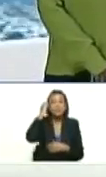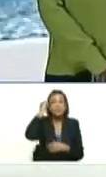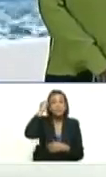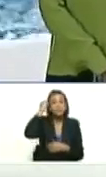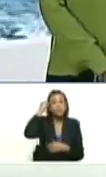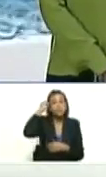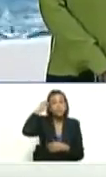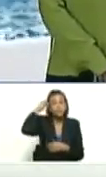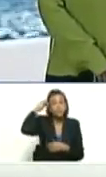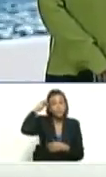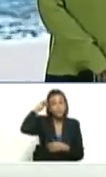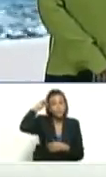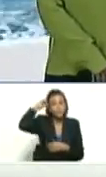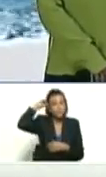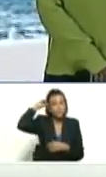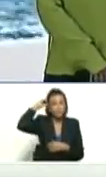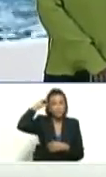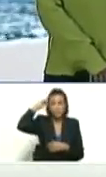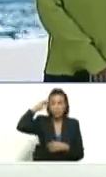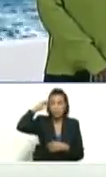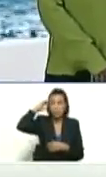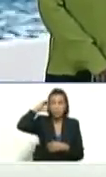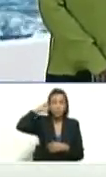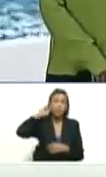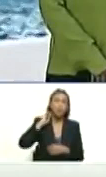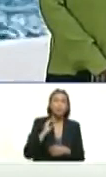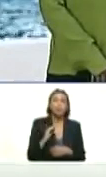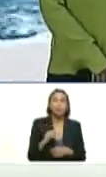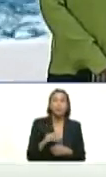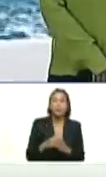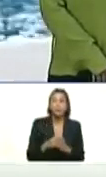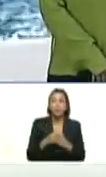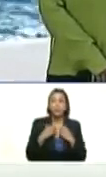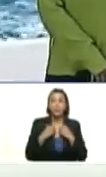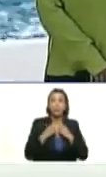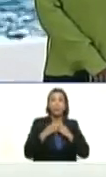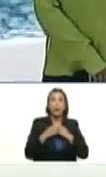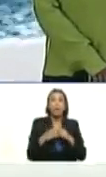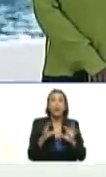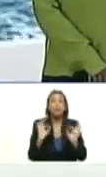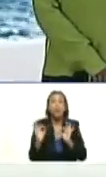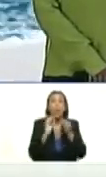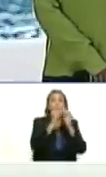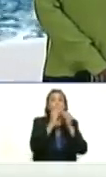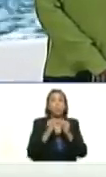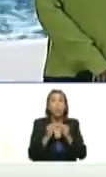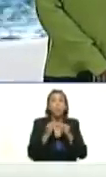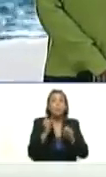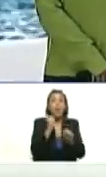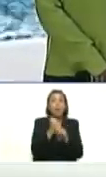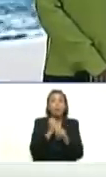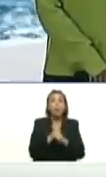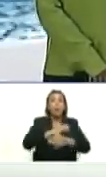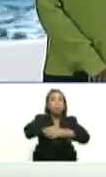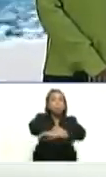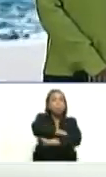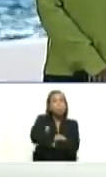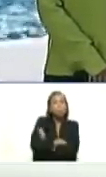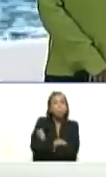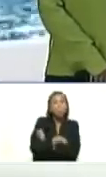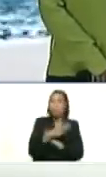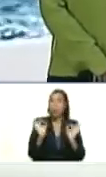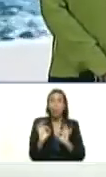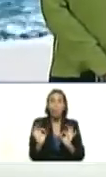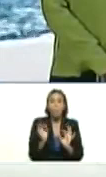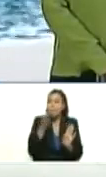con las sanciones las restricciones el bloqueo pero nosotros no nos quedamos de brazos cruzados nosotros lo que